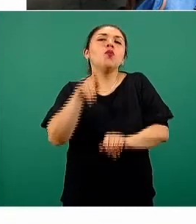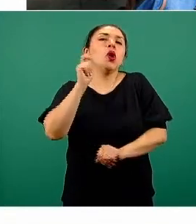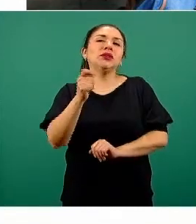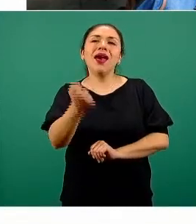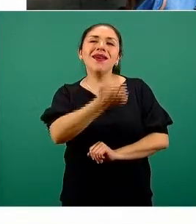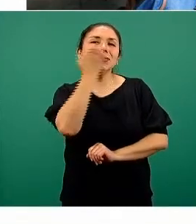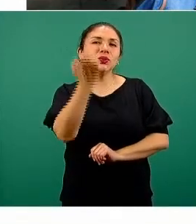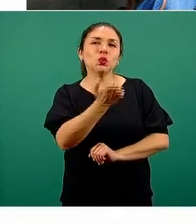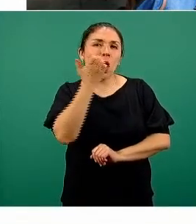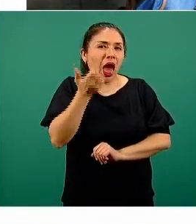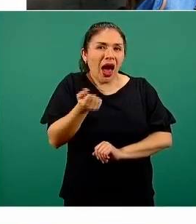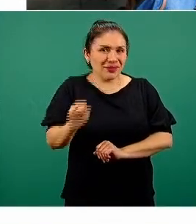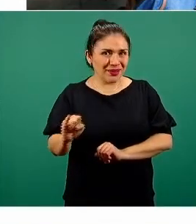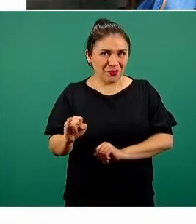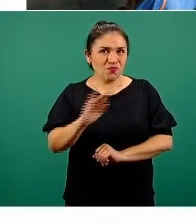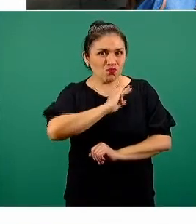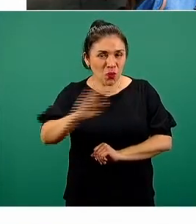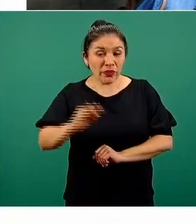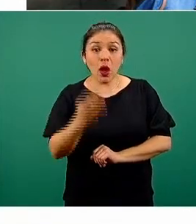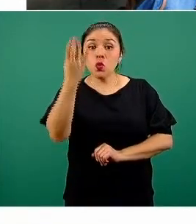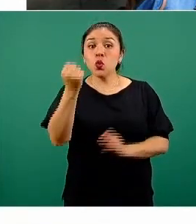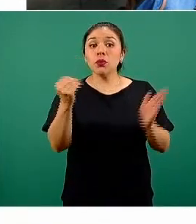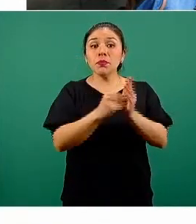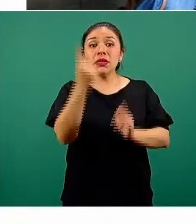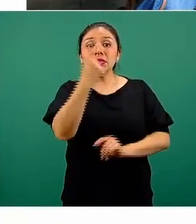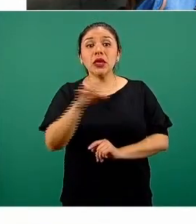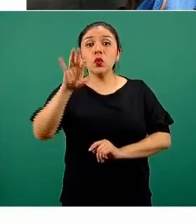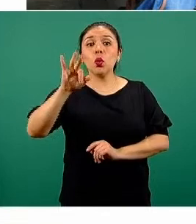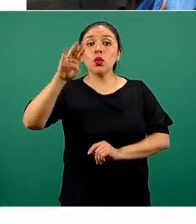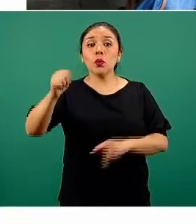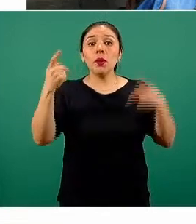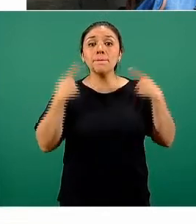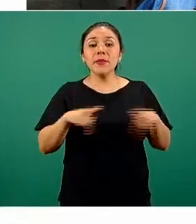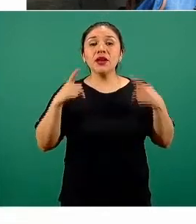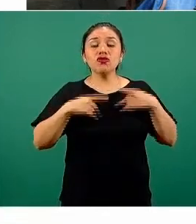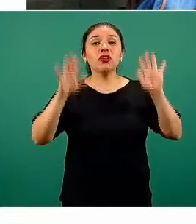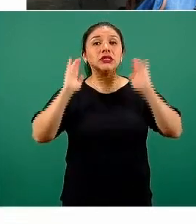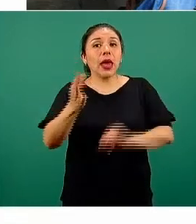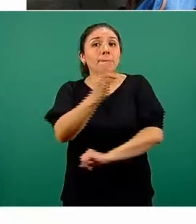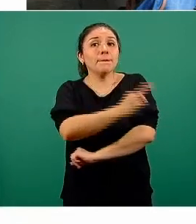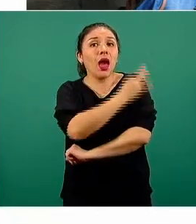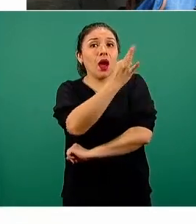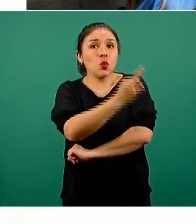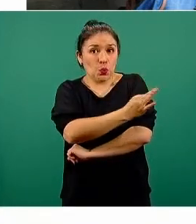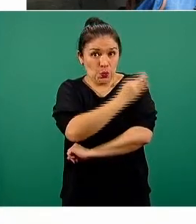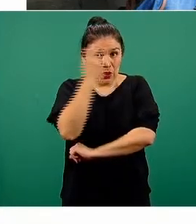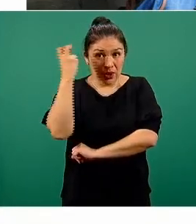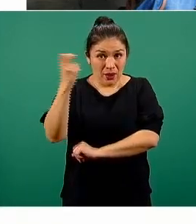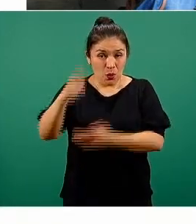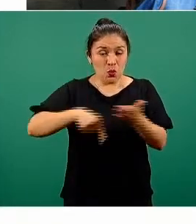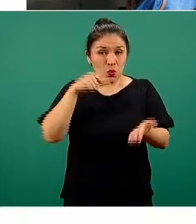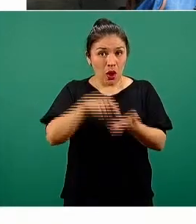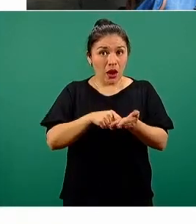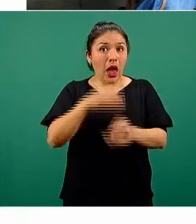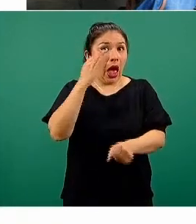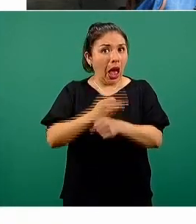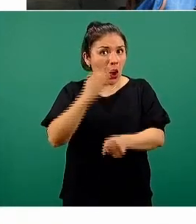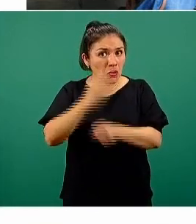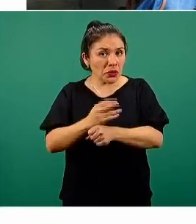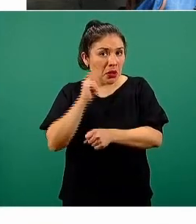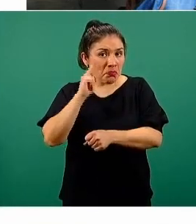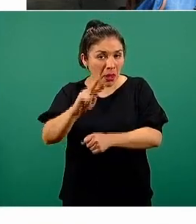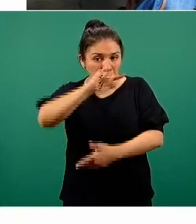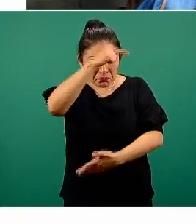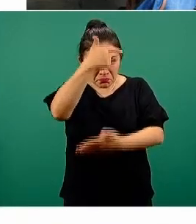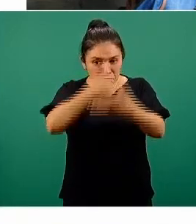pública. 9.149 personas fueron vacunadas hasta el momento en este